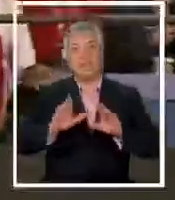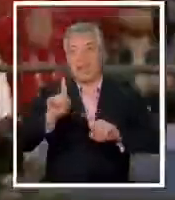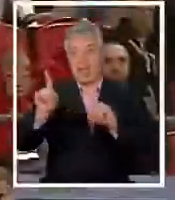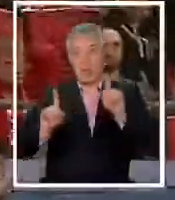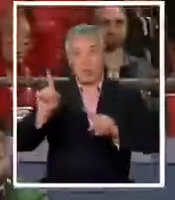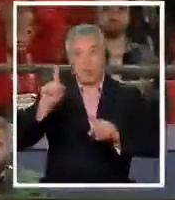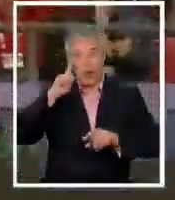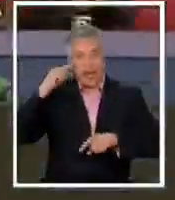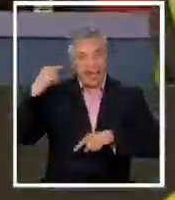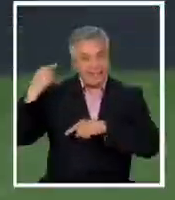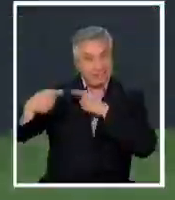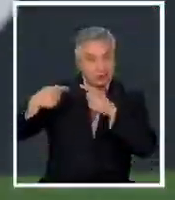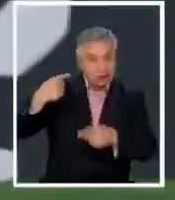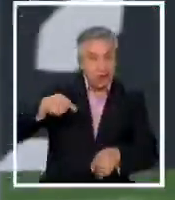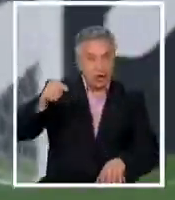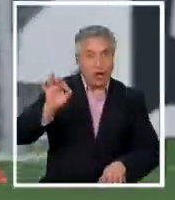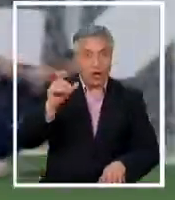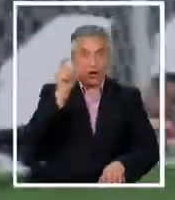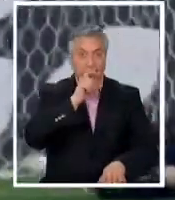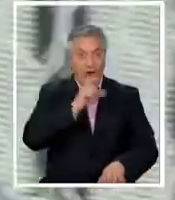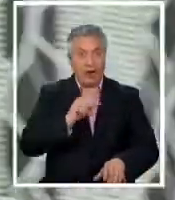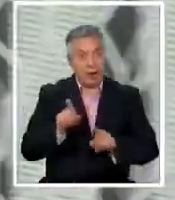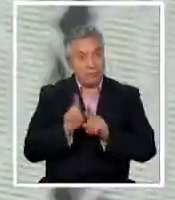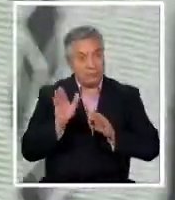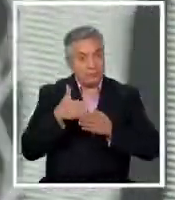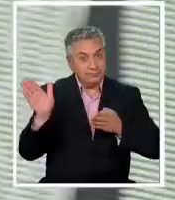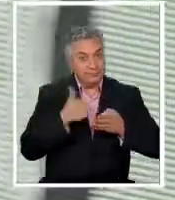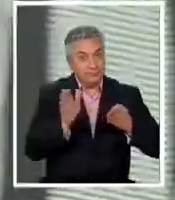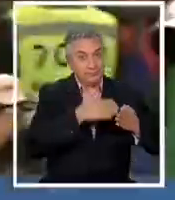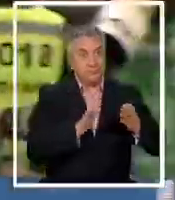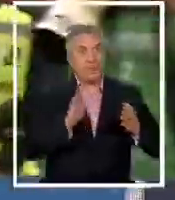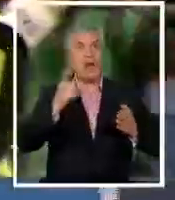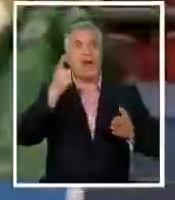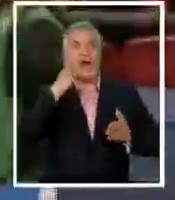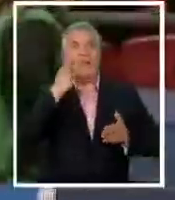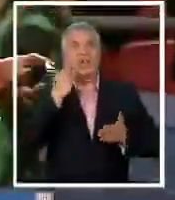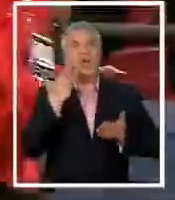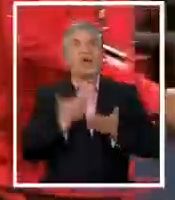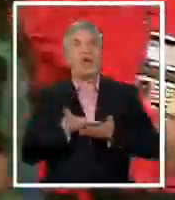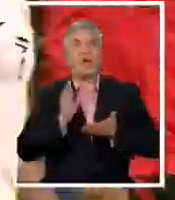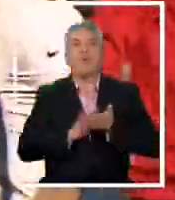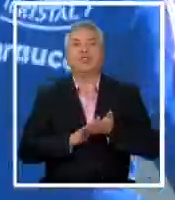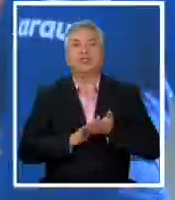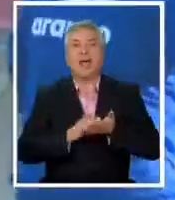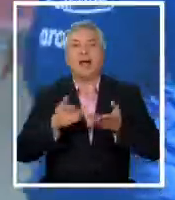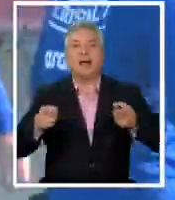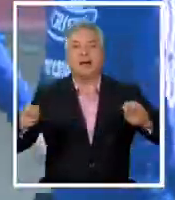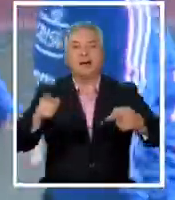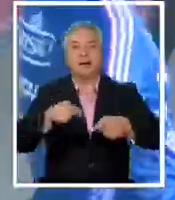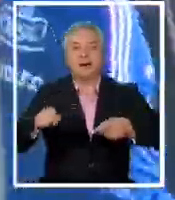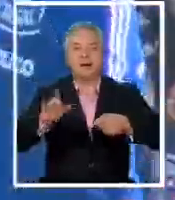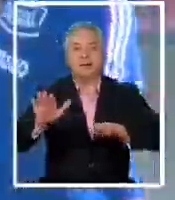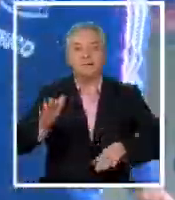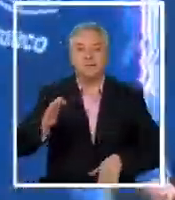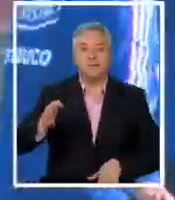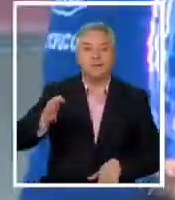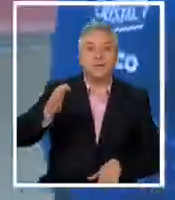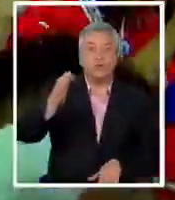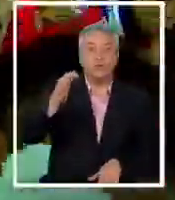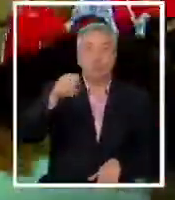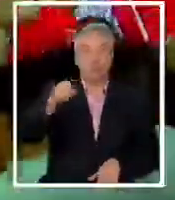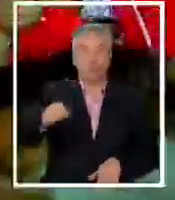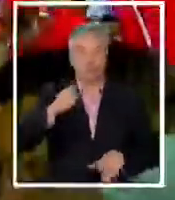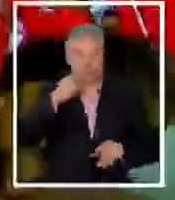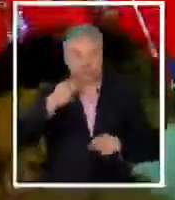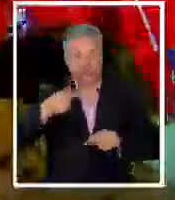históricos en la roja al parecer el rendimiento de cada uno de ellos será el que defina el futuro de la generación